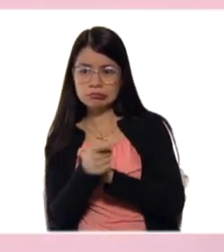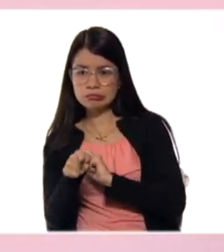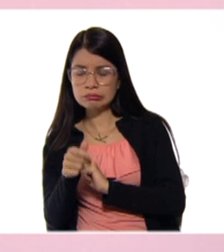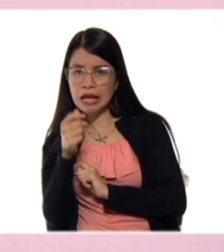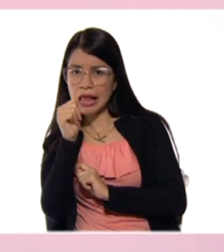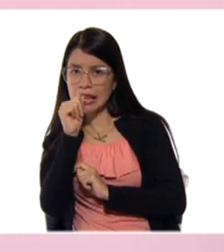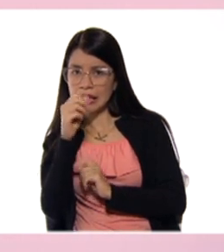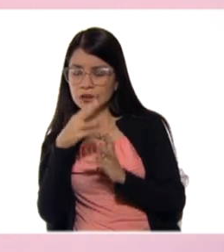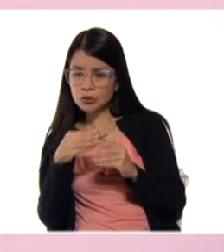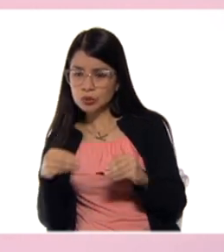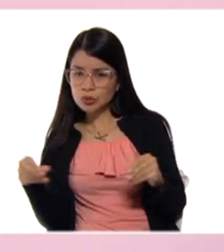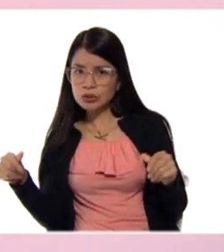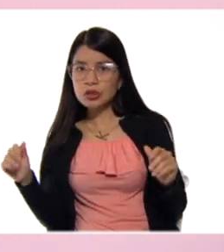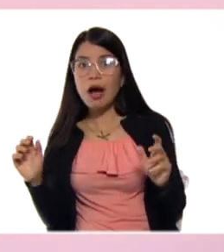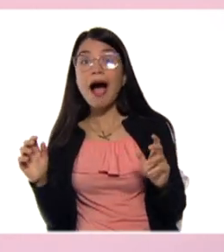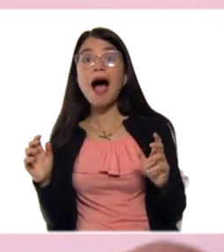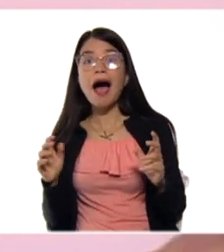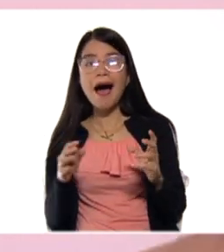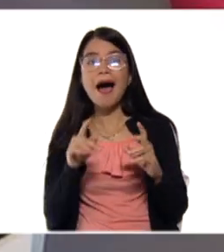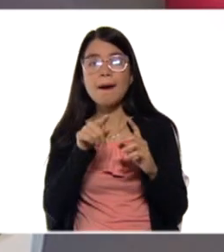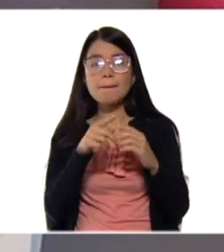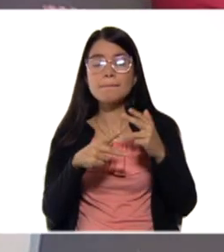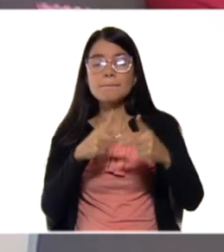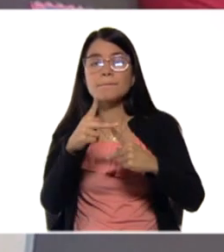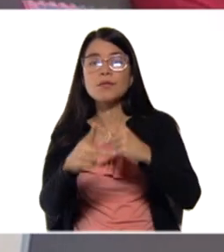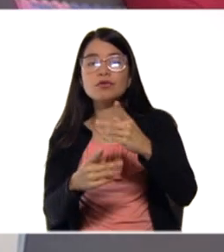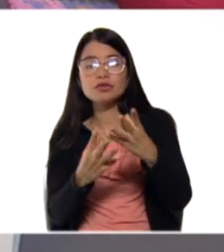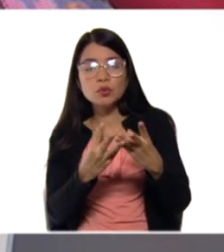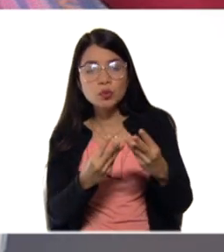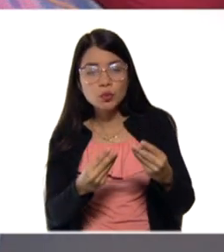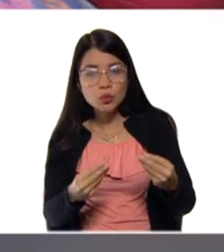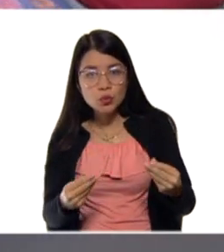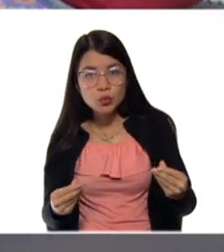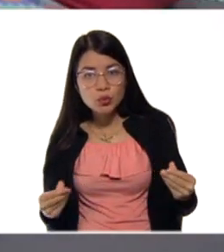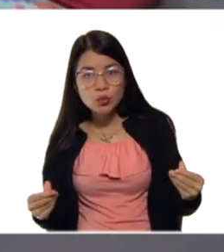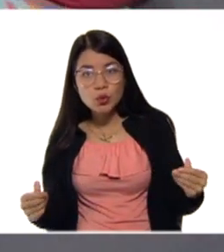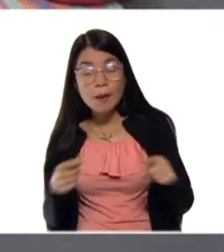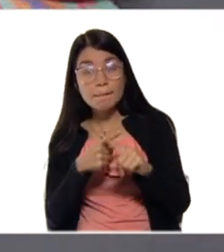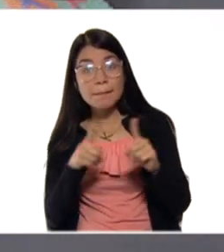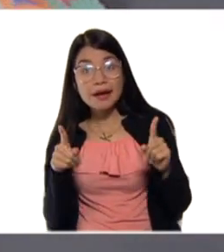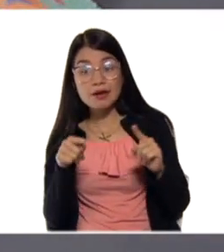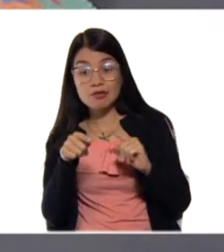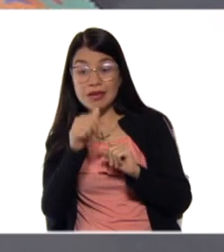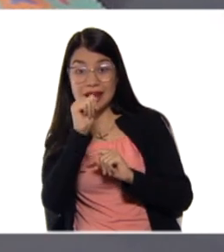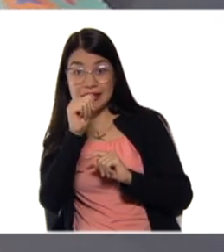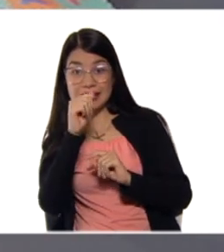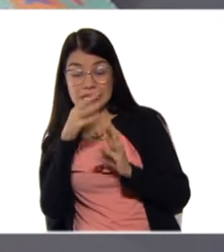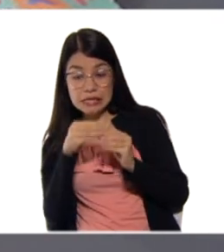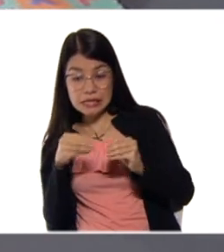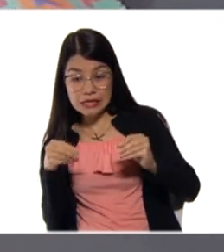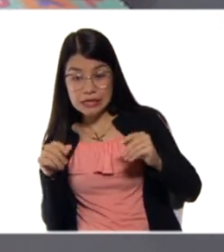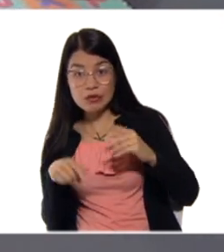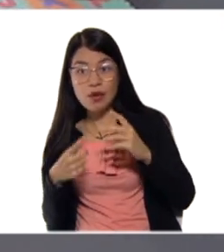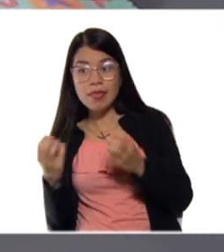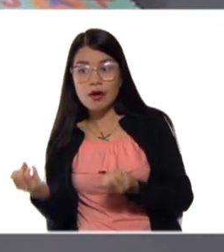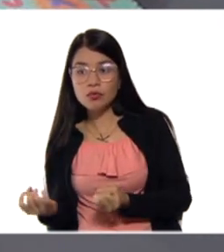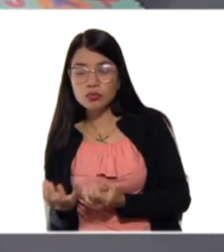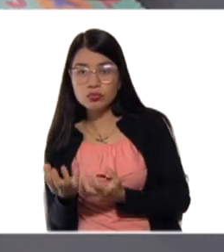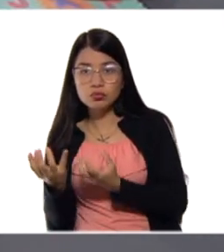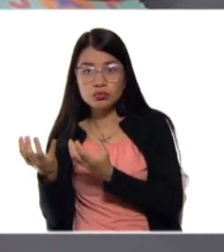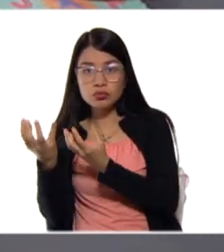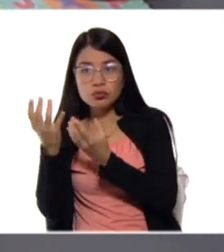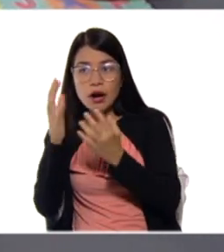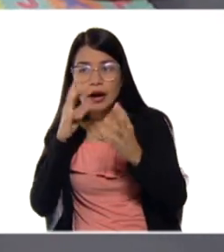Pero para pasarla de estado líquido a estado gaseoso, se llama evaporación o ebullición. La evaporación